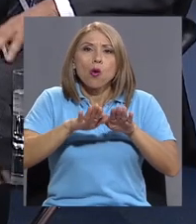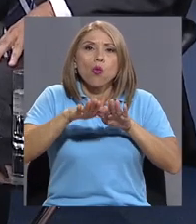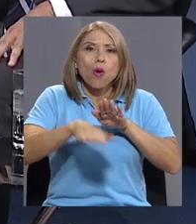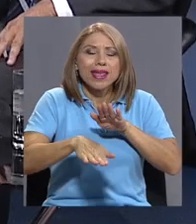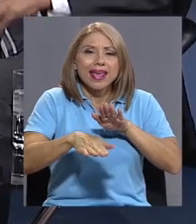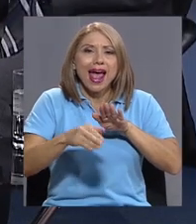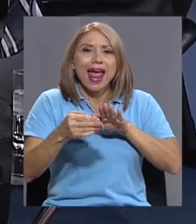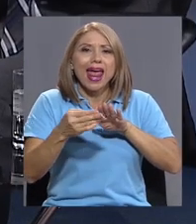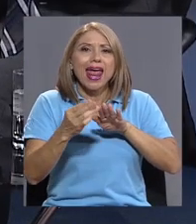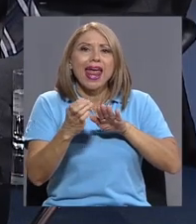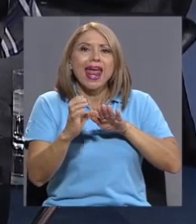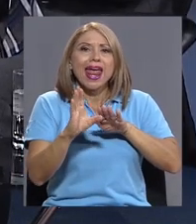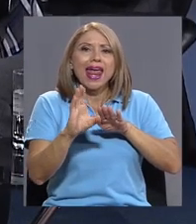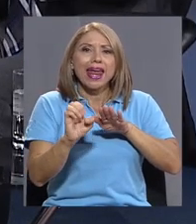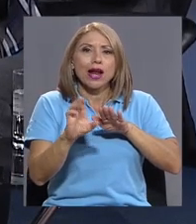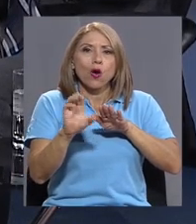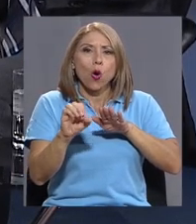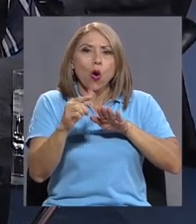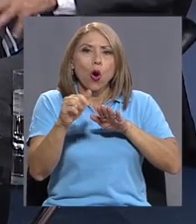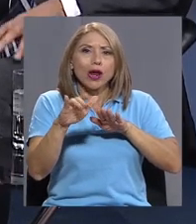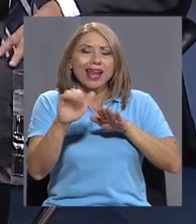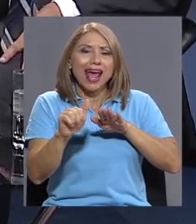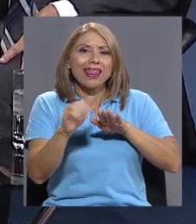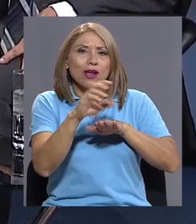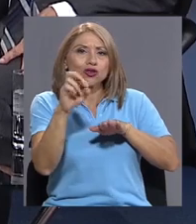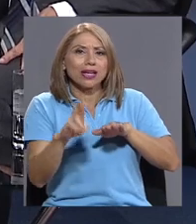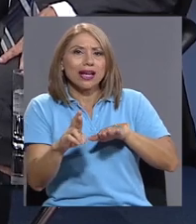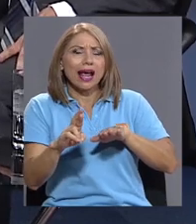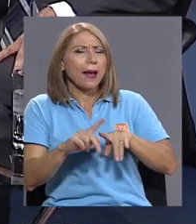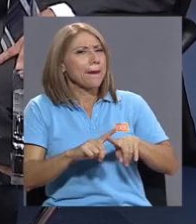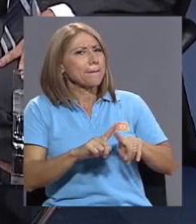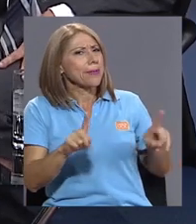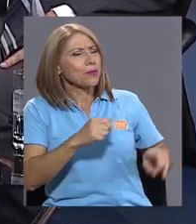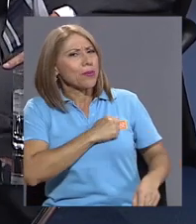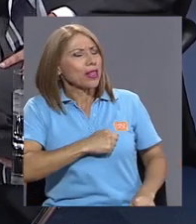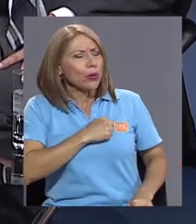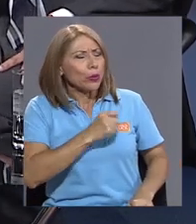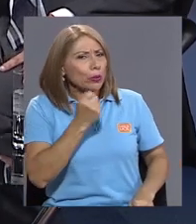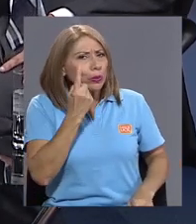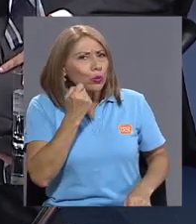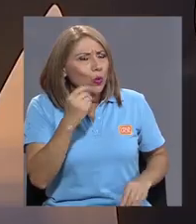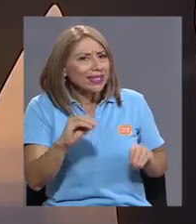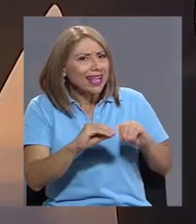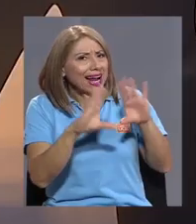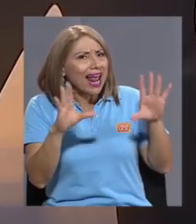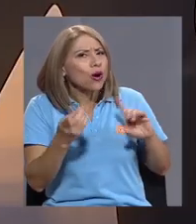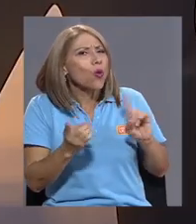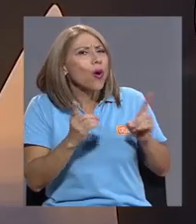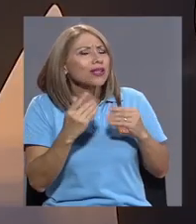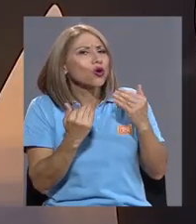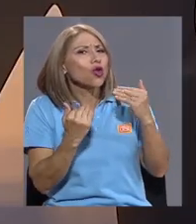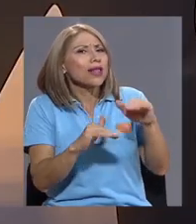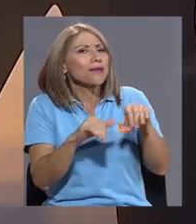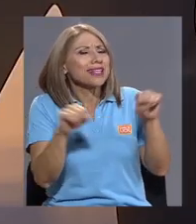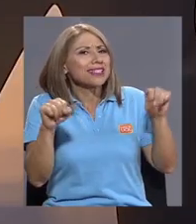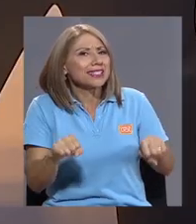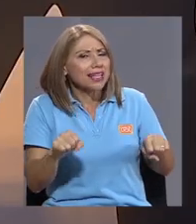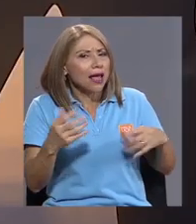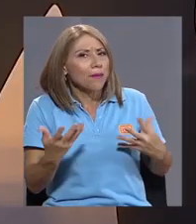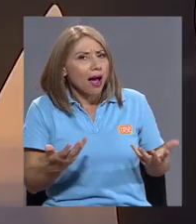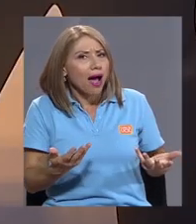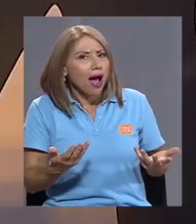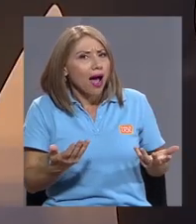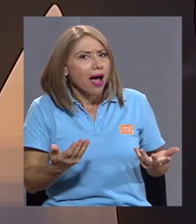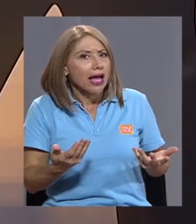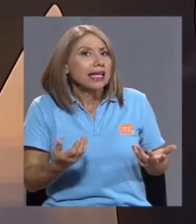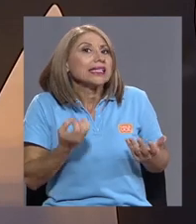todo metodológico, pero sí también es de alguna forma... Perdón, pero eso no está claro para la población. ¿Cuáles son los límites del sistema que estamos...?